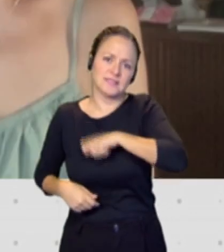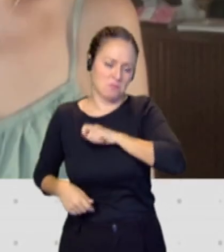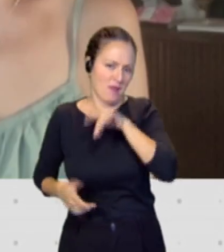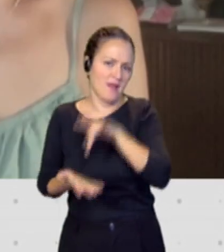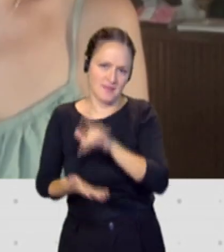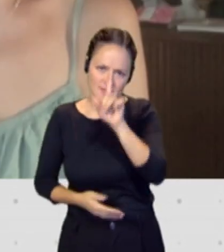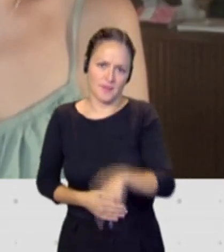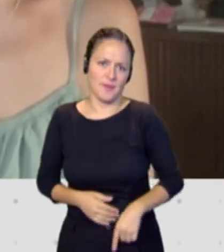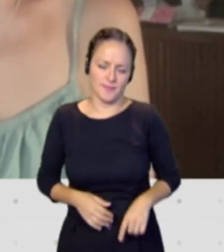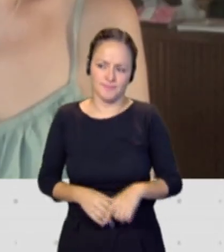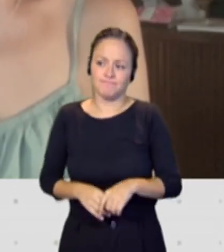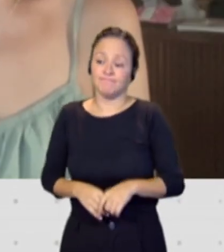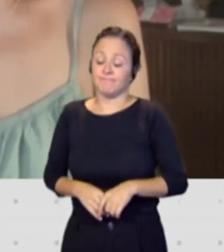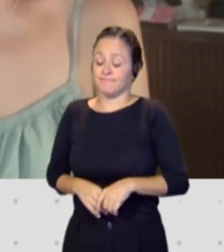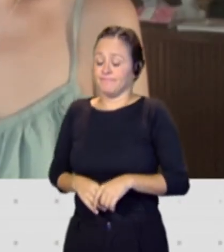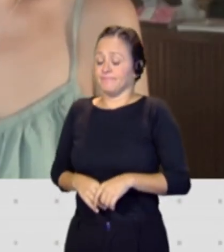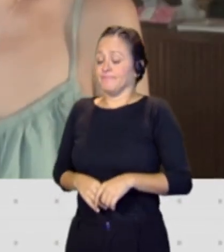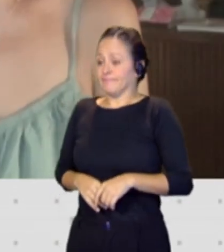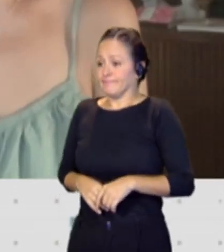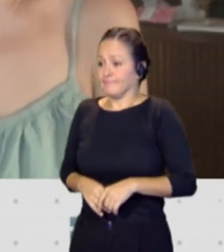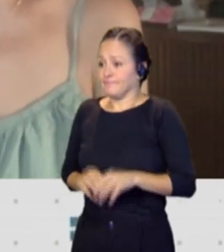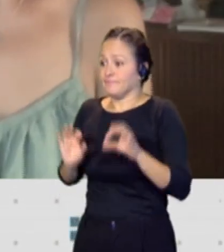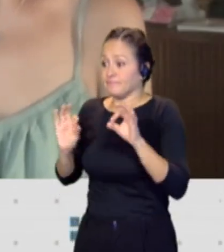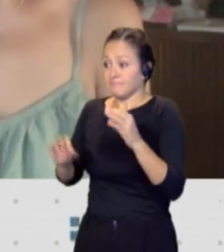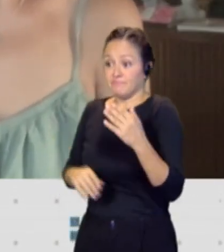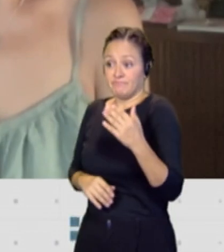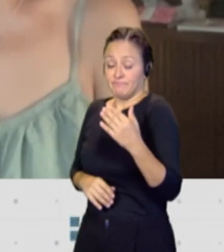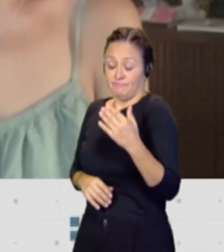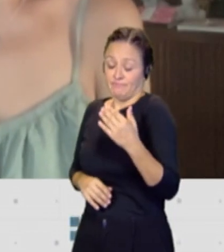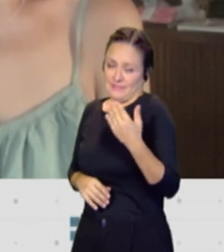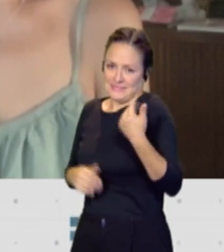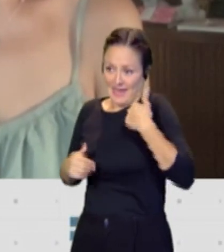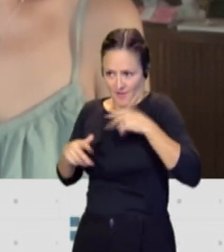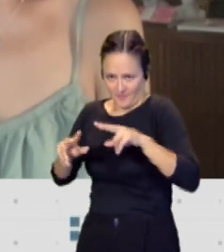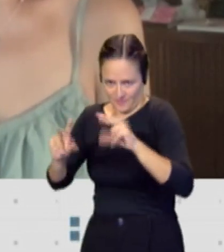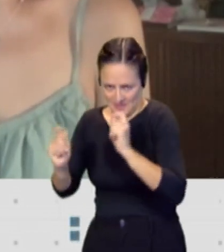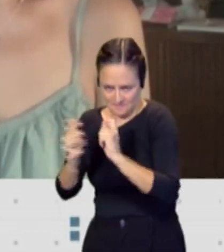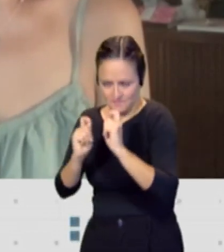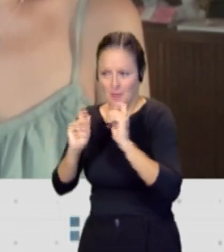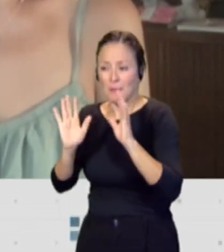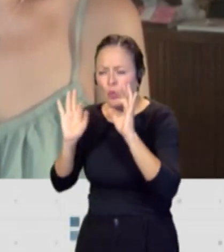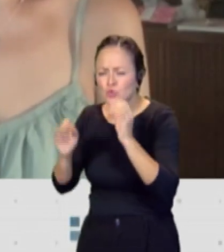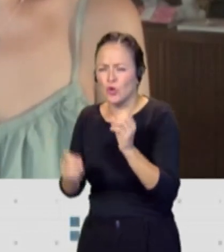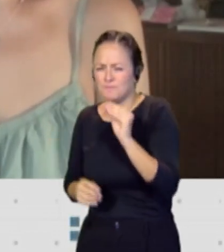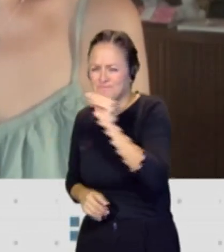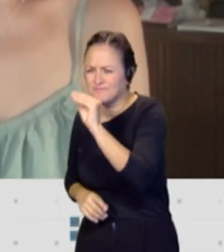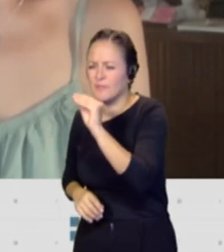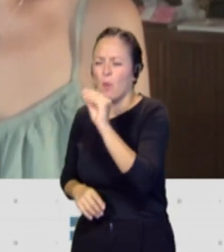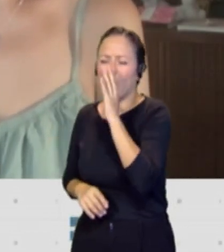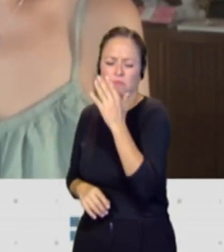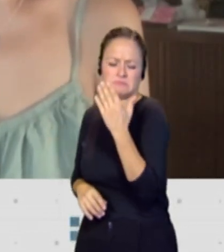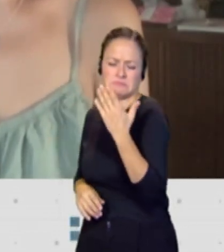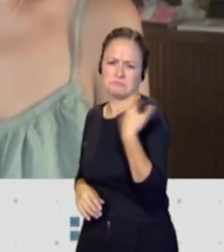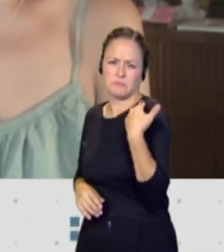Bueno, acabamos de conocer, con esto terminamos, pero sí quería apuntarle que justamente nos ha llegado una información del hallazgo de